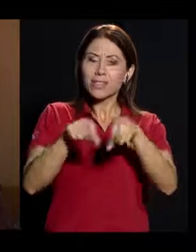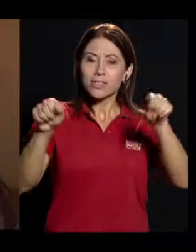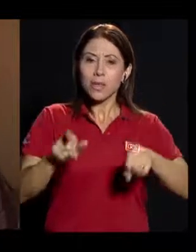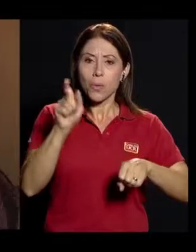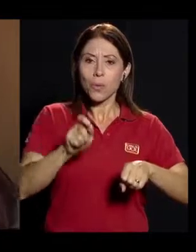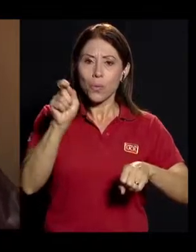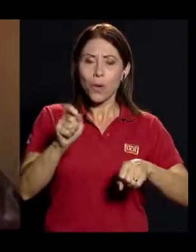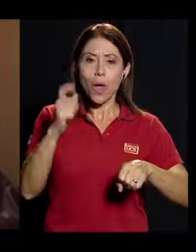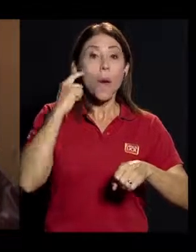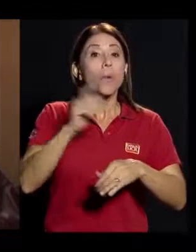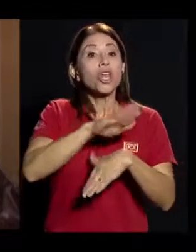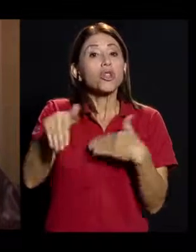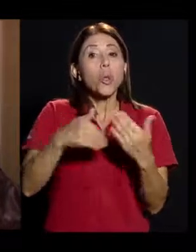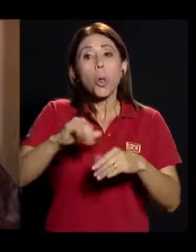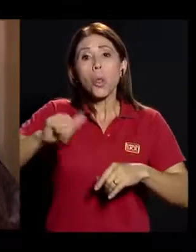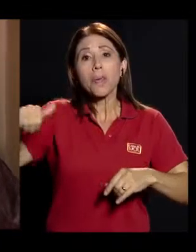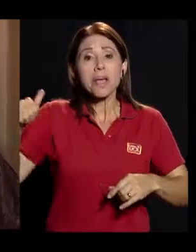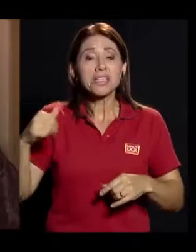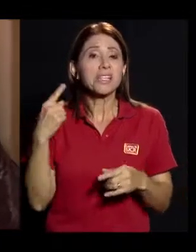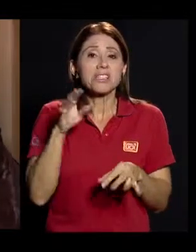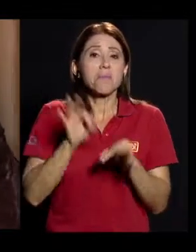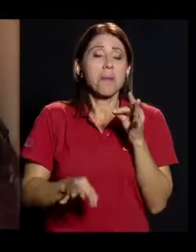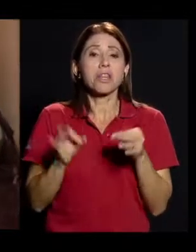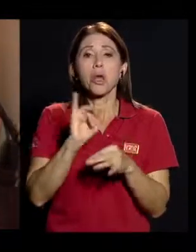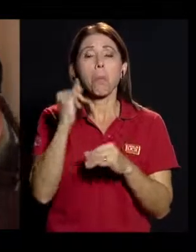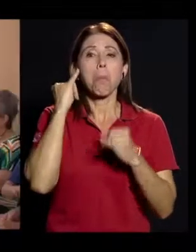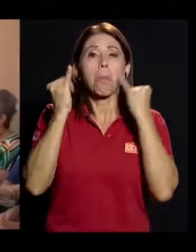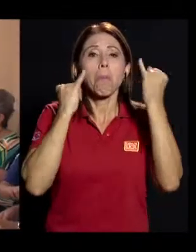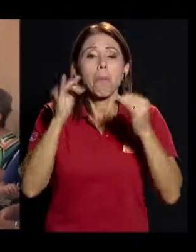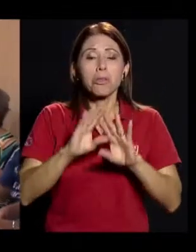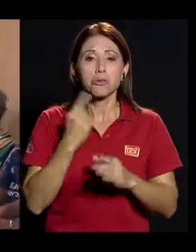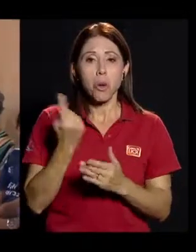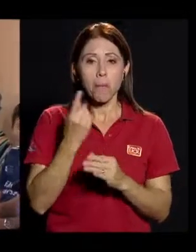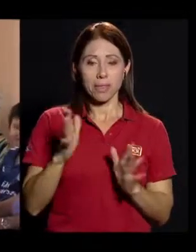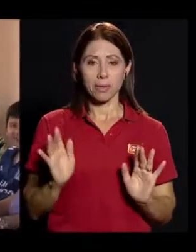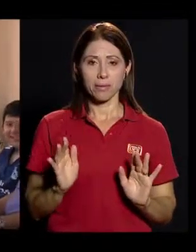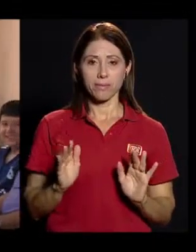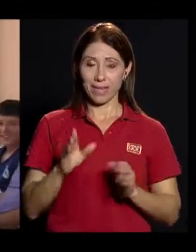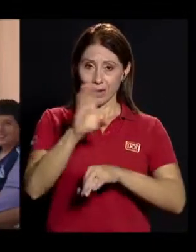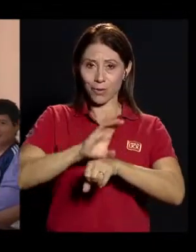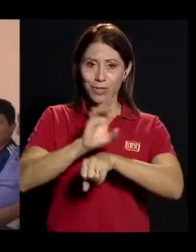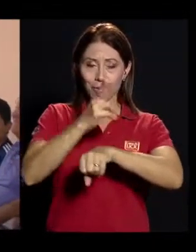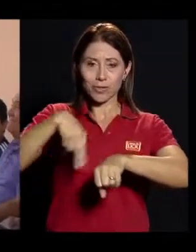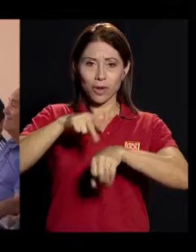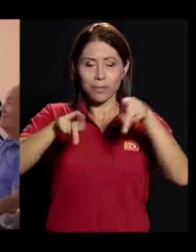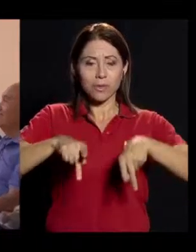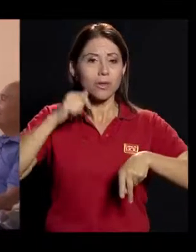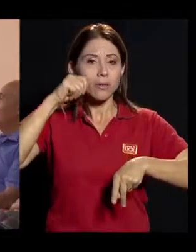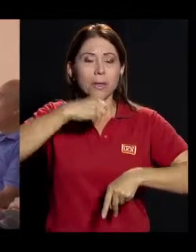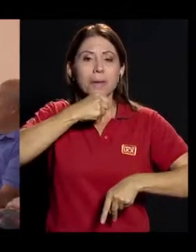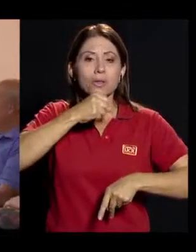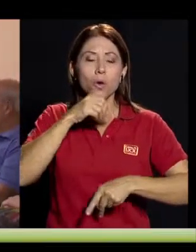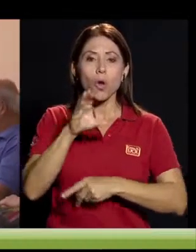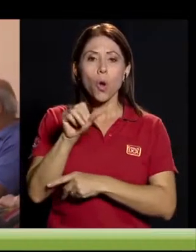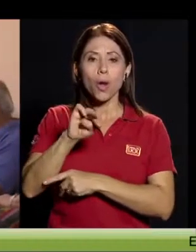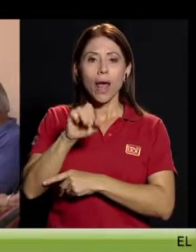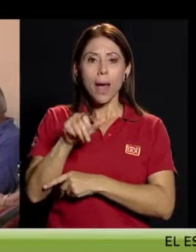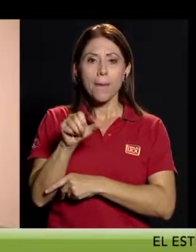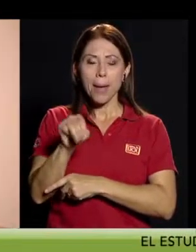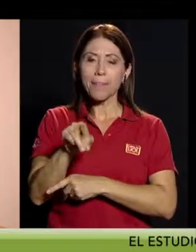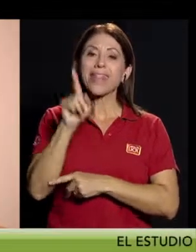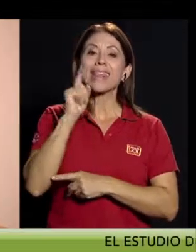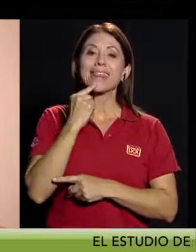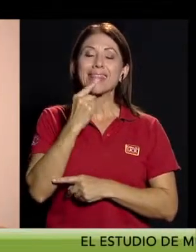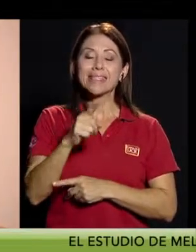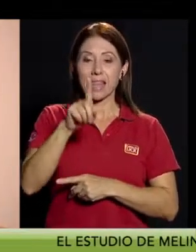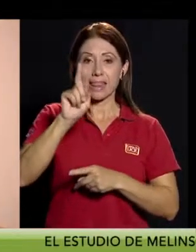demás es simplemente patear la bola para adelante. Según el criterio del Consejo Nacional de la Persona Adulta Mayor, CONAPAM, se debe evitar colocar